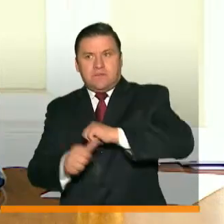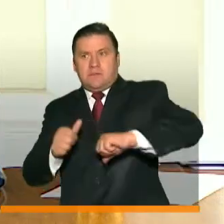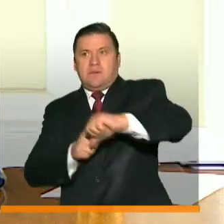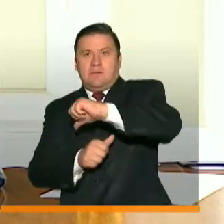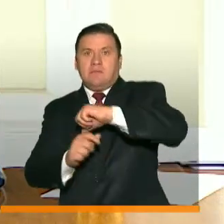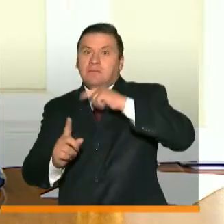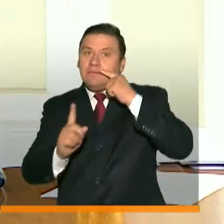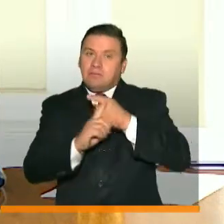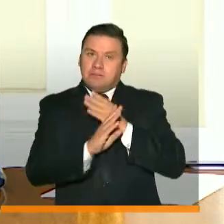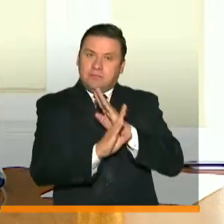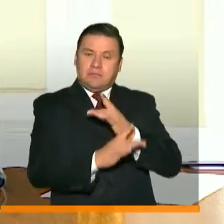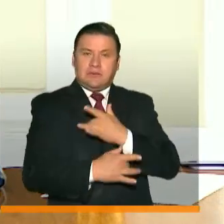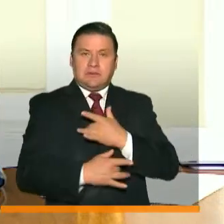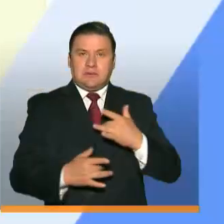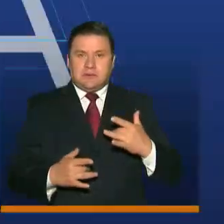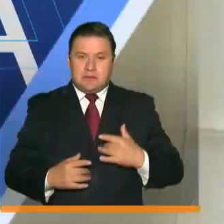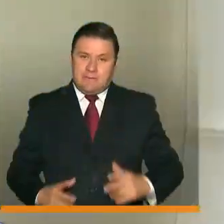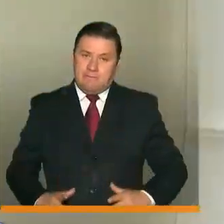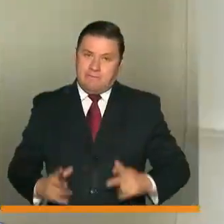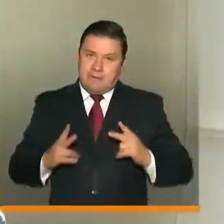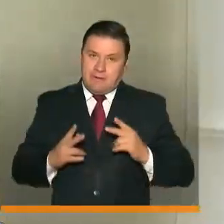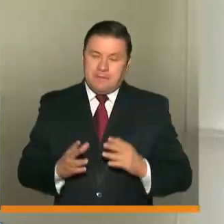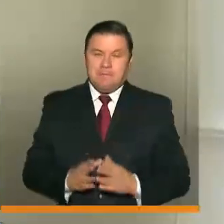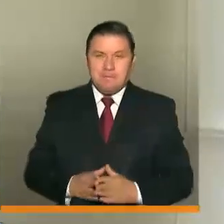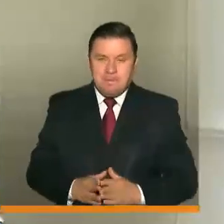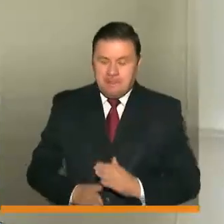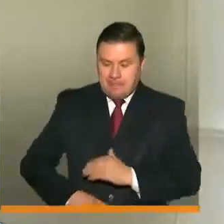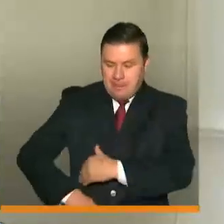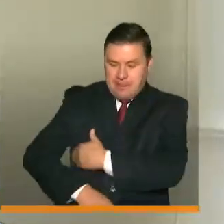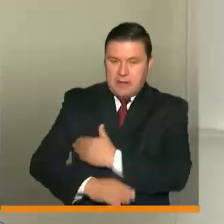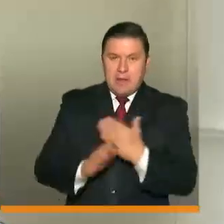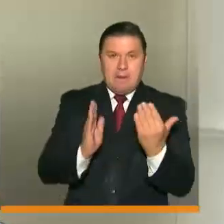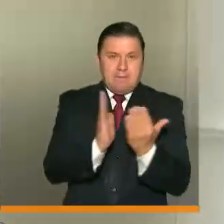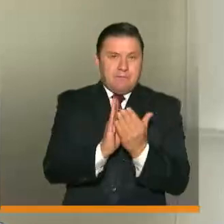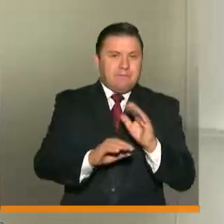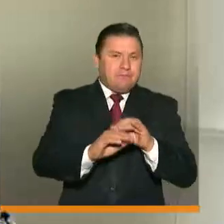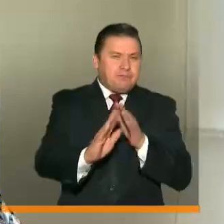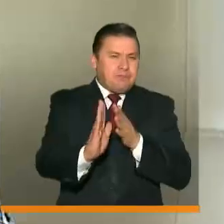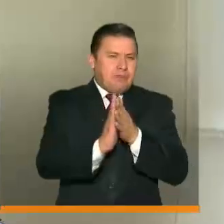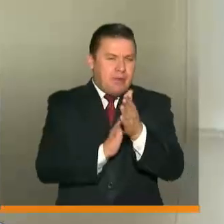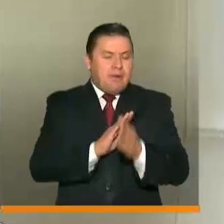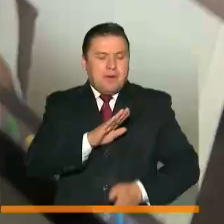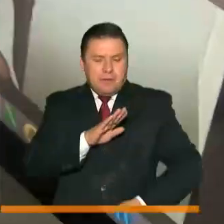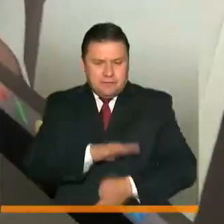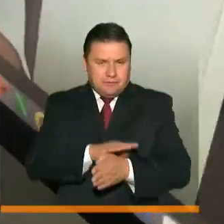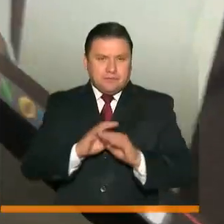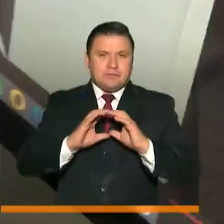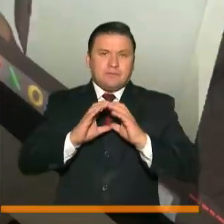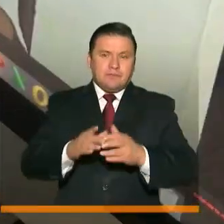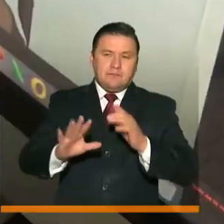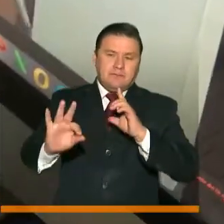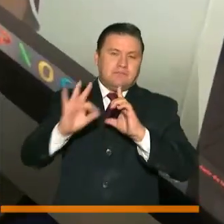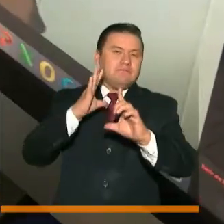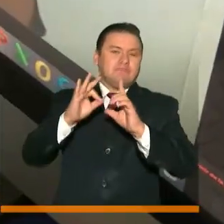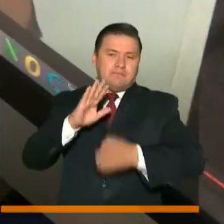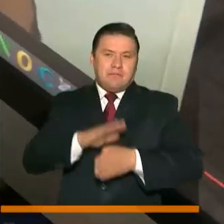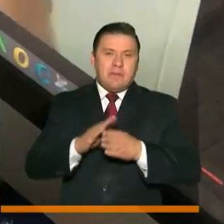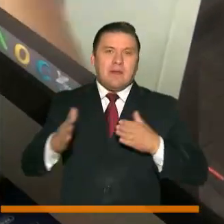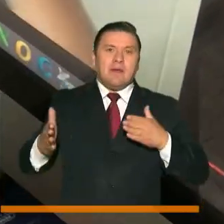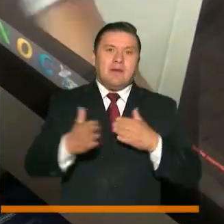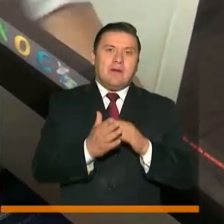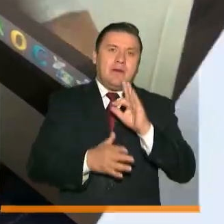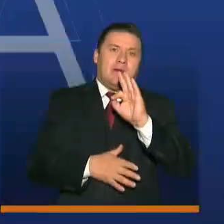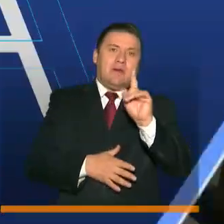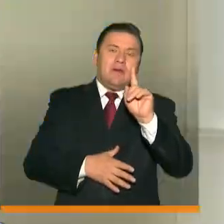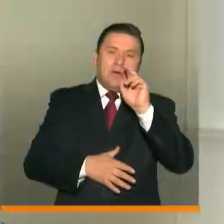protegiendo también la salud y la vida. Ministra de Educación informa que continuarán las clases virtuales hasta el